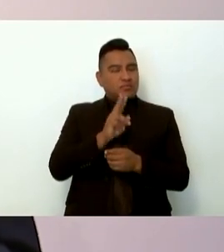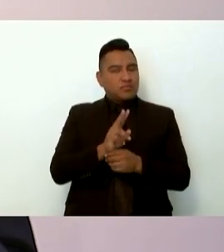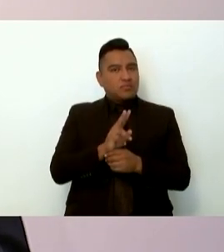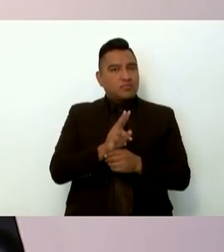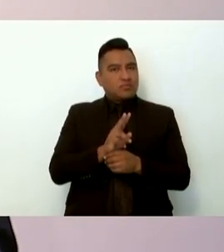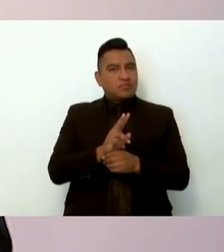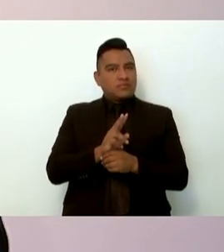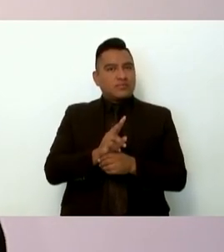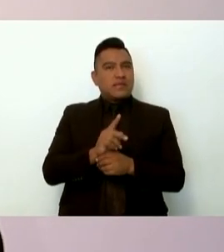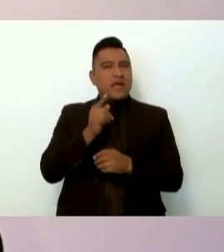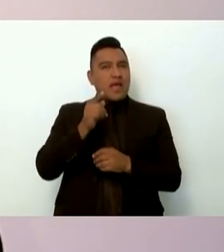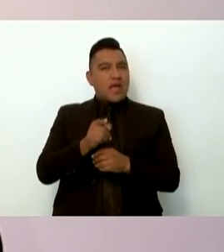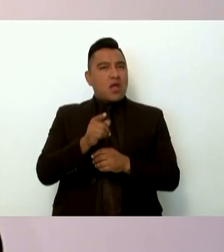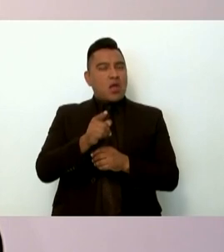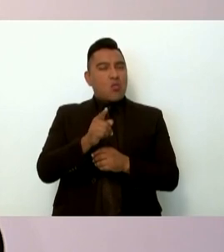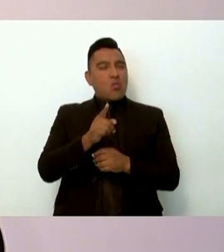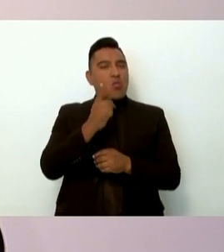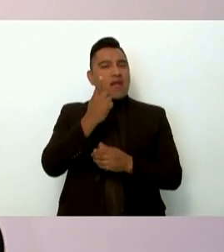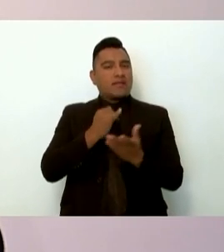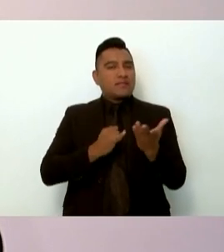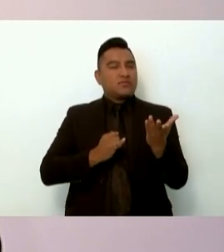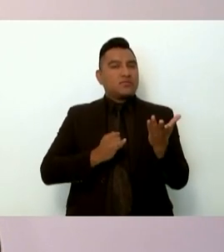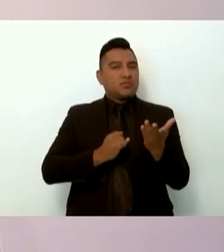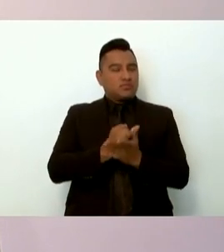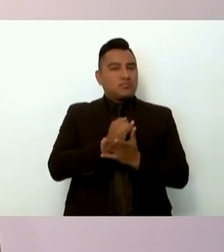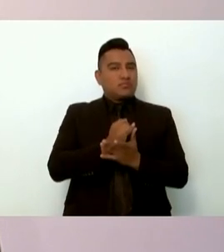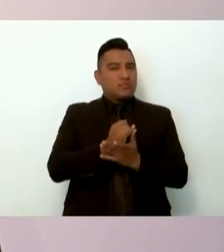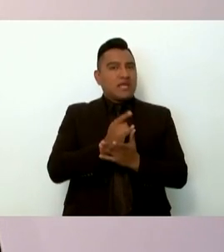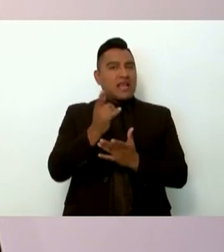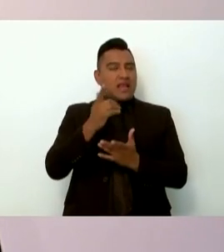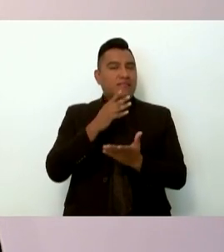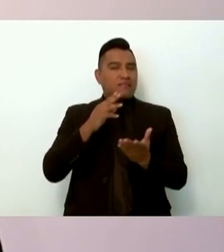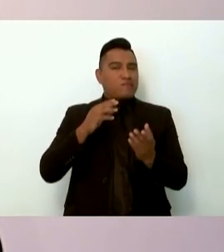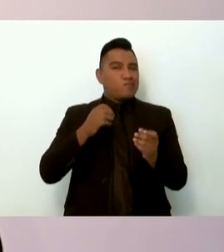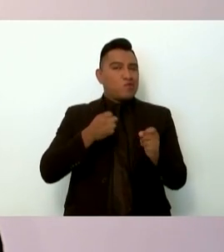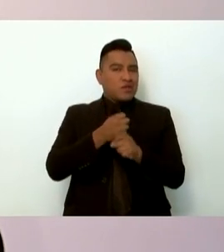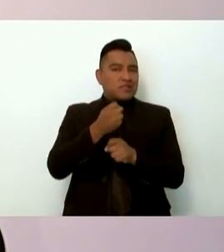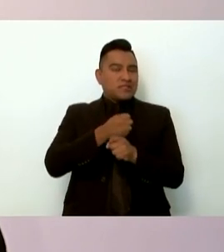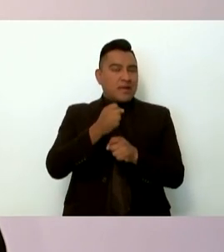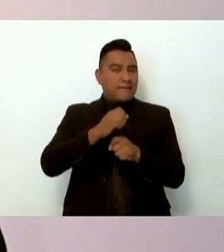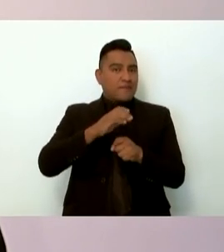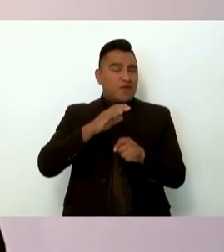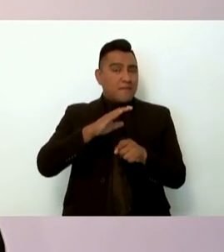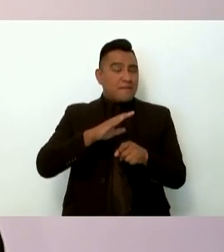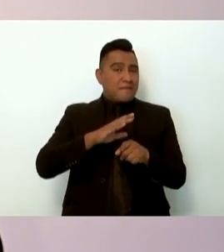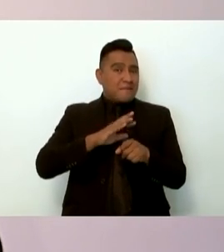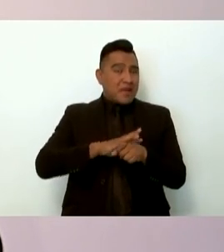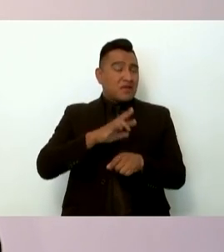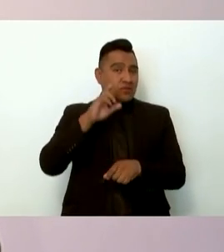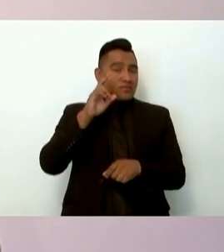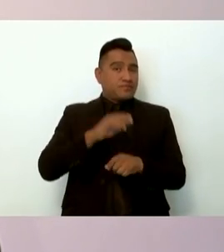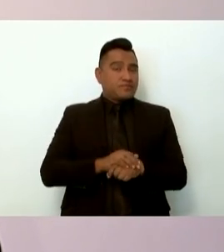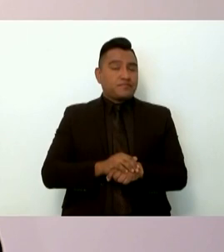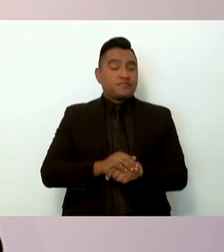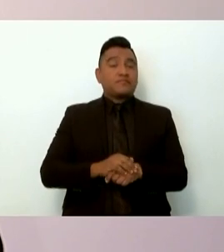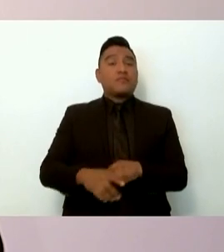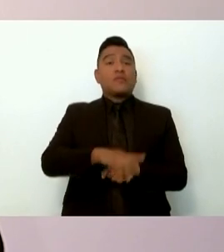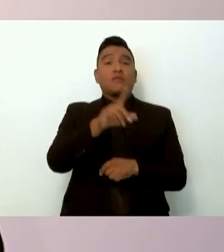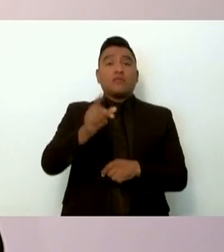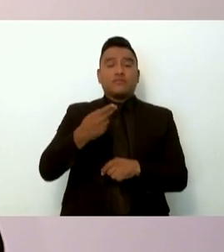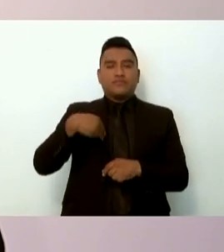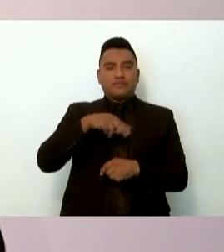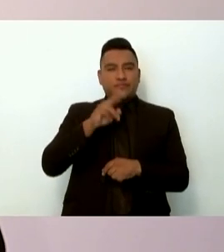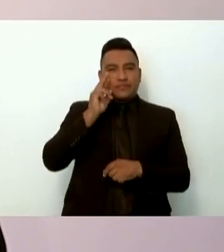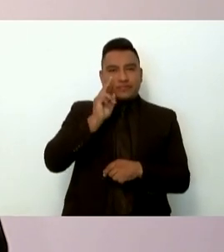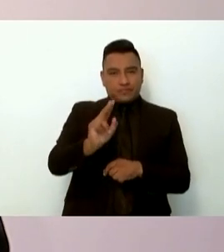de una toma de decisión que llevó al incremento de la violencia. También hemos acreditado como los mensajes de la